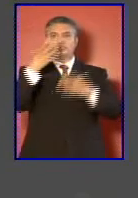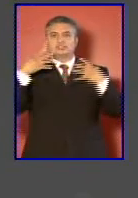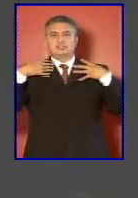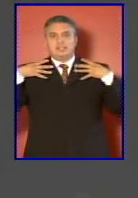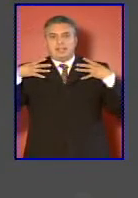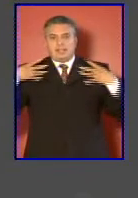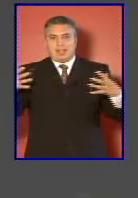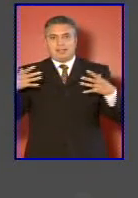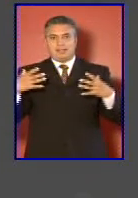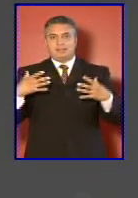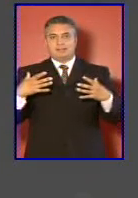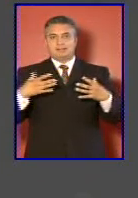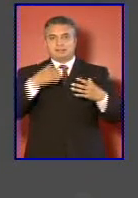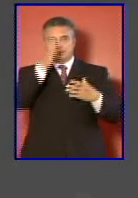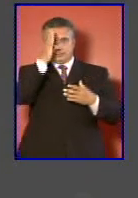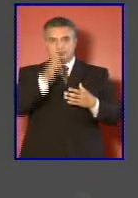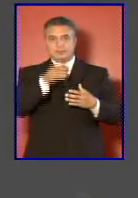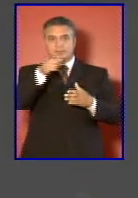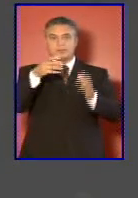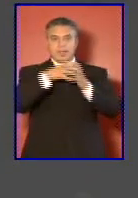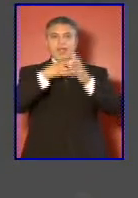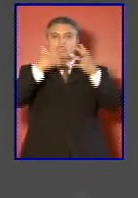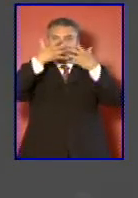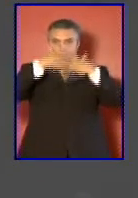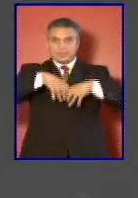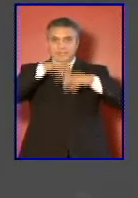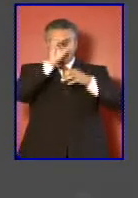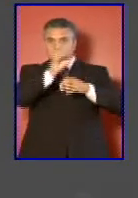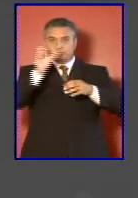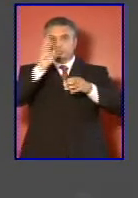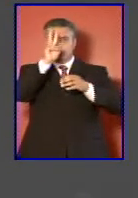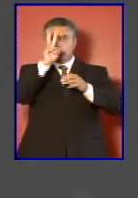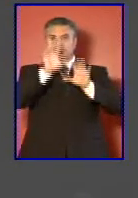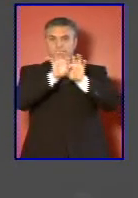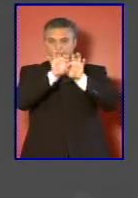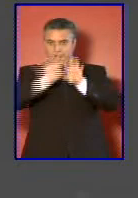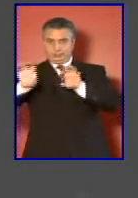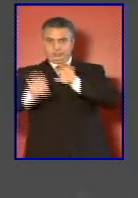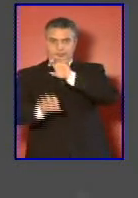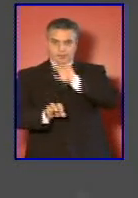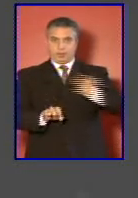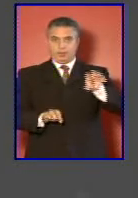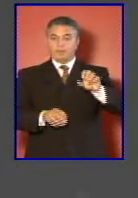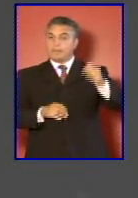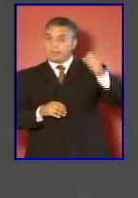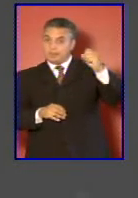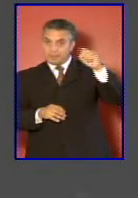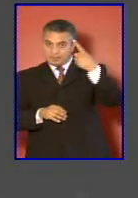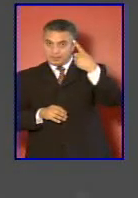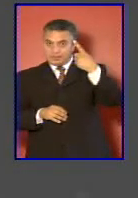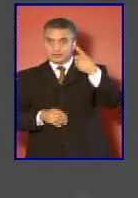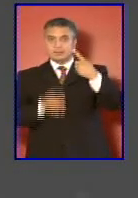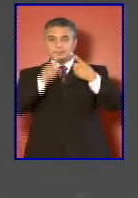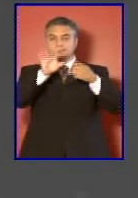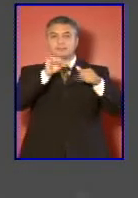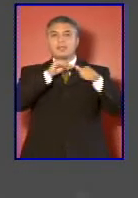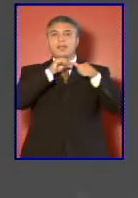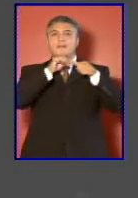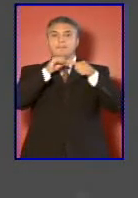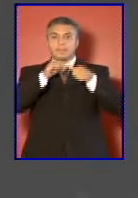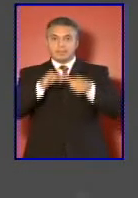perdón dividir a cada empresa en dos grandes áreas la primera mantener